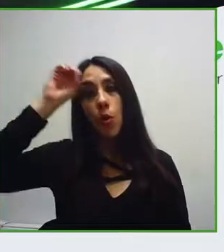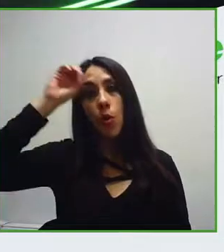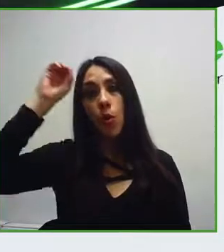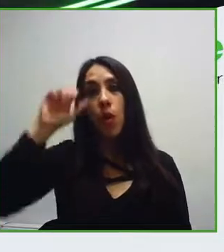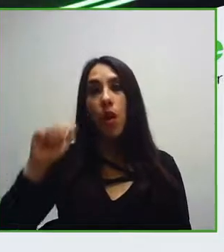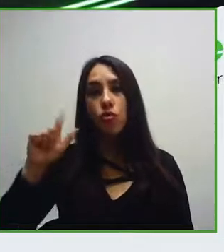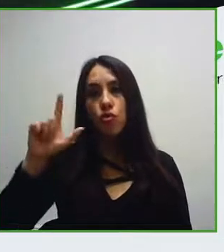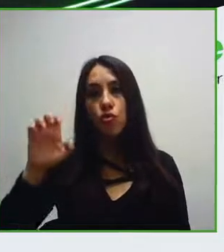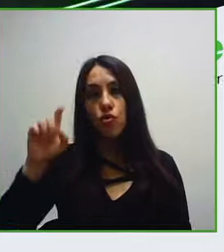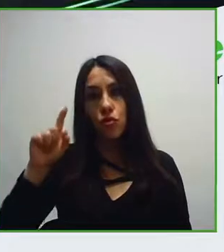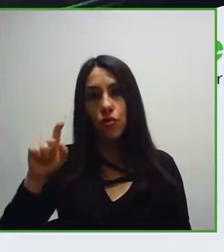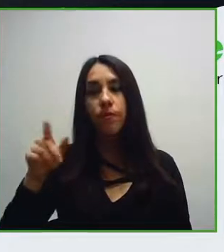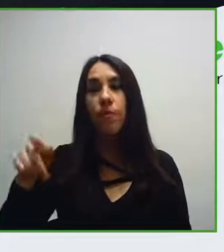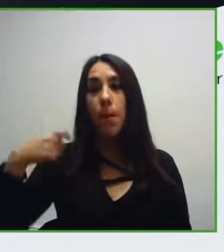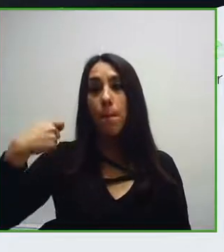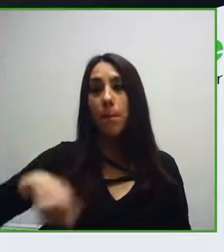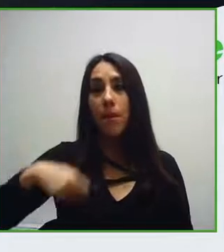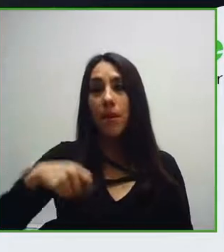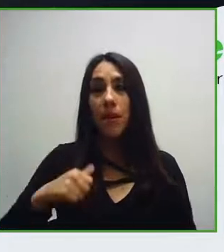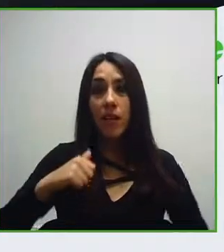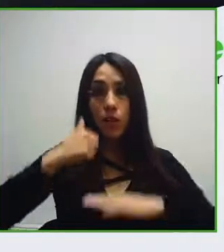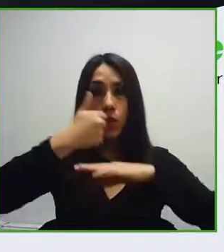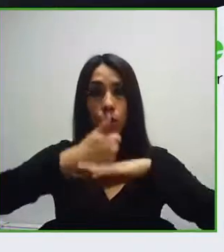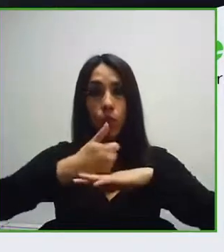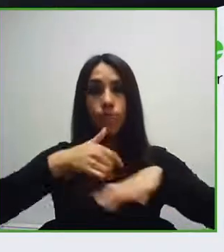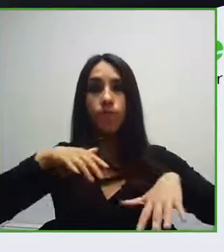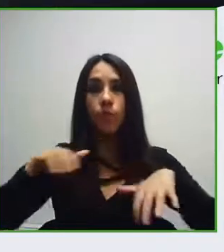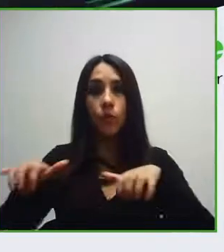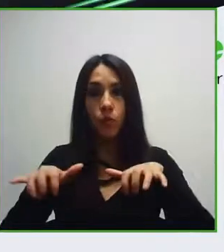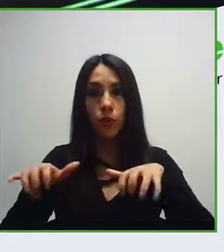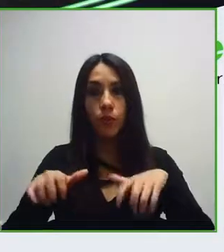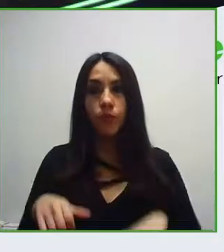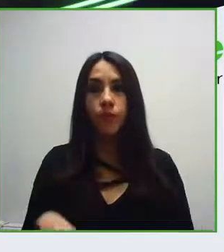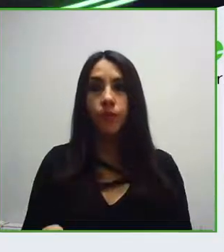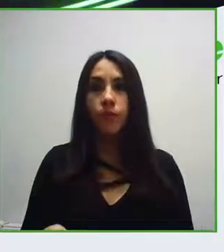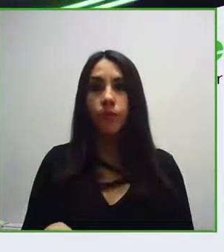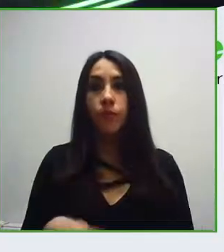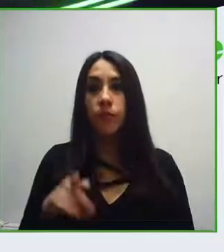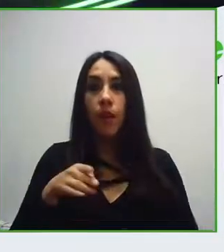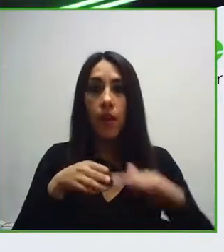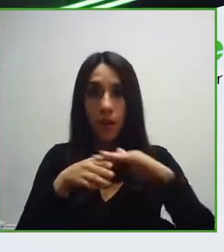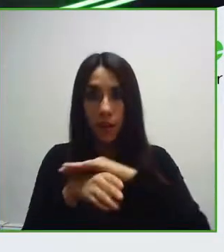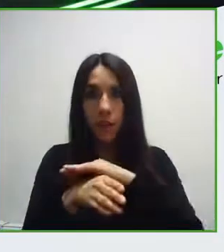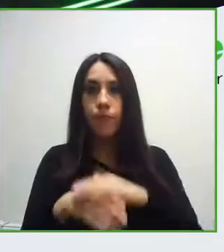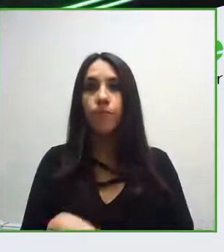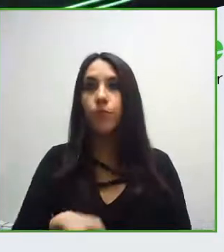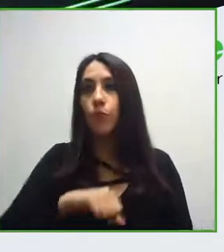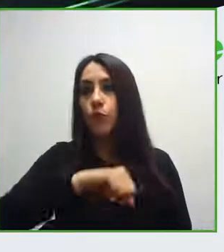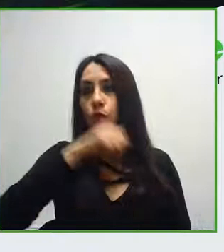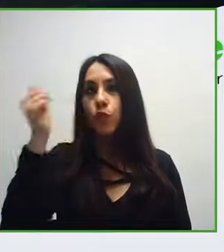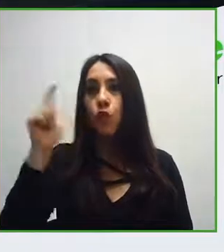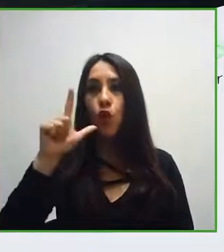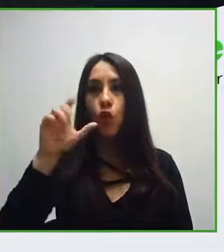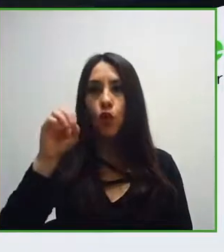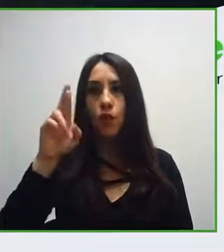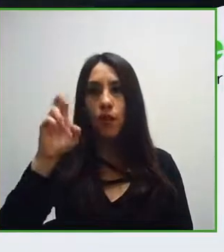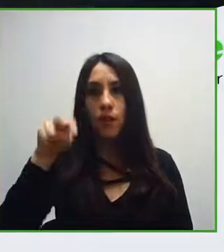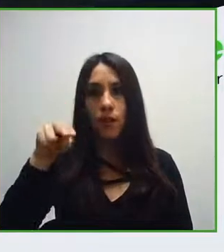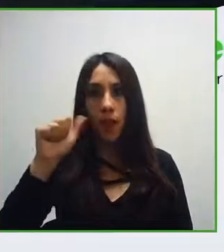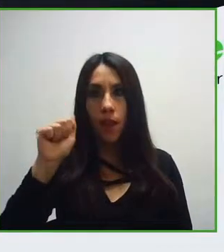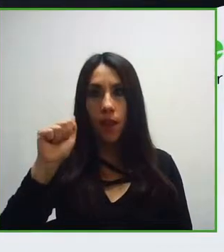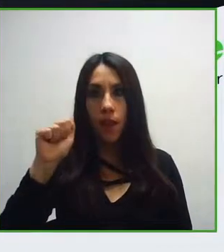ICT, y Laura Allen, jefa de estrategia de accesibilidad en Google, por sus exposiciones en la sesión